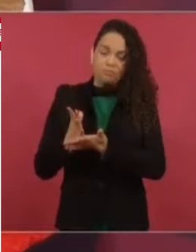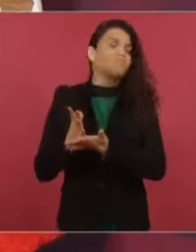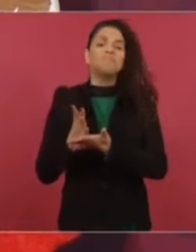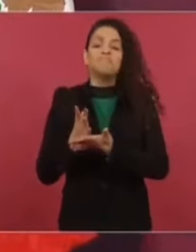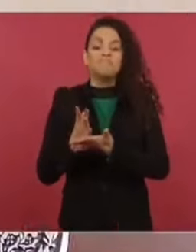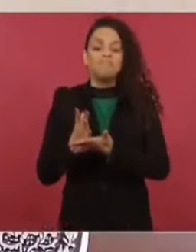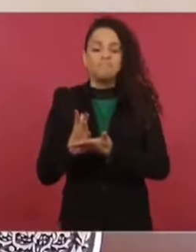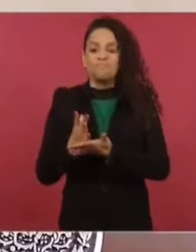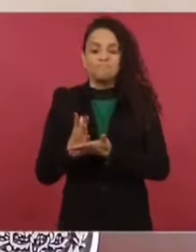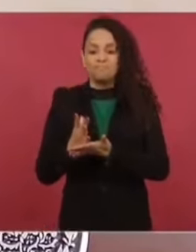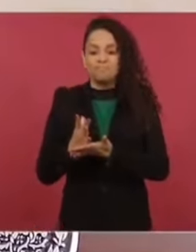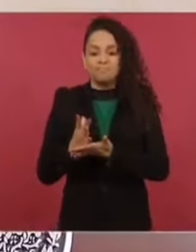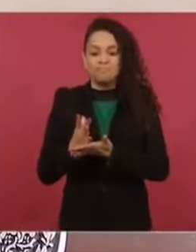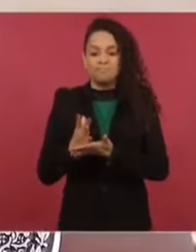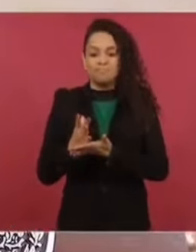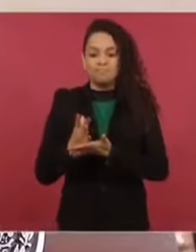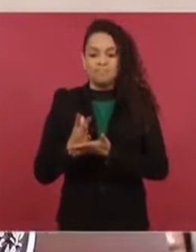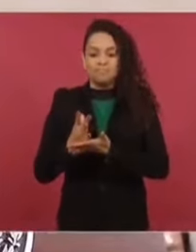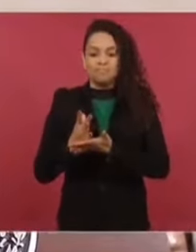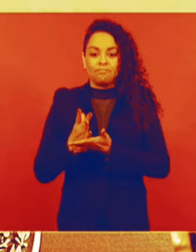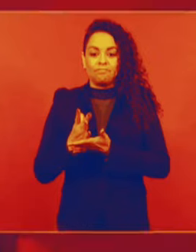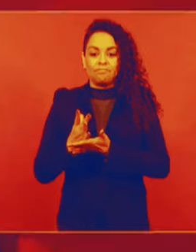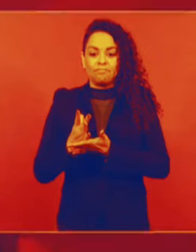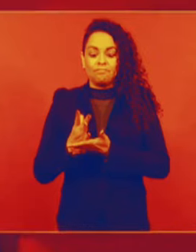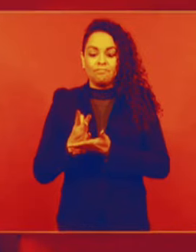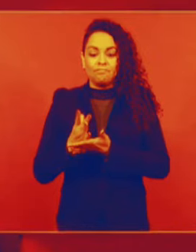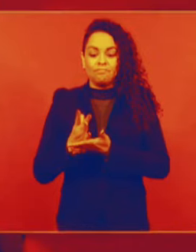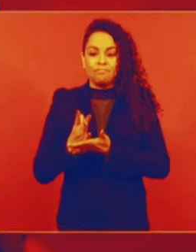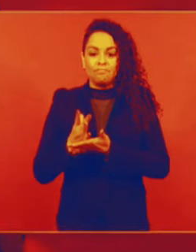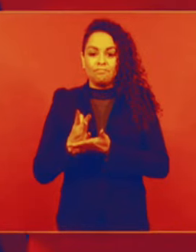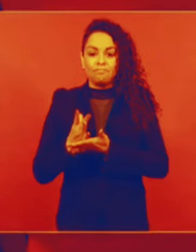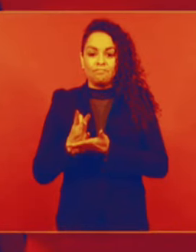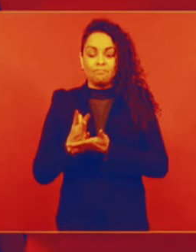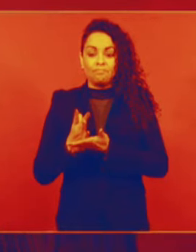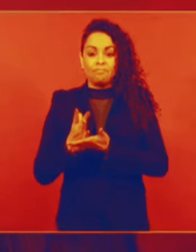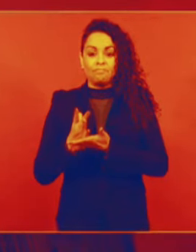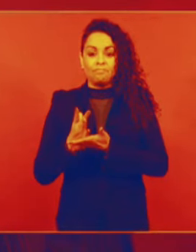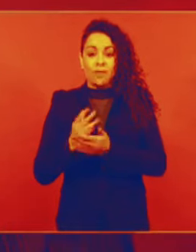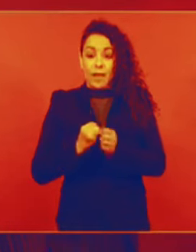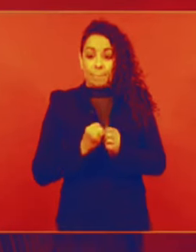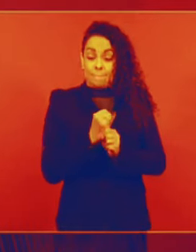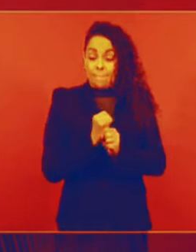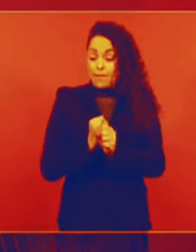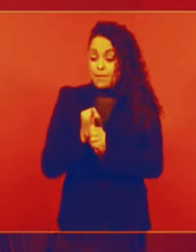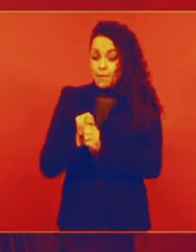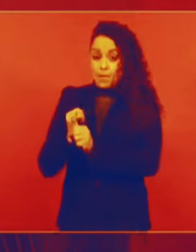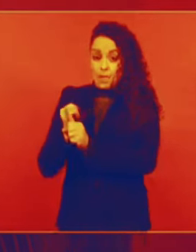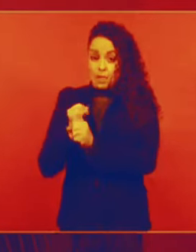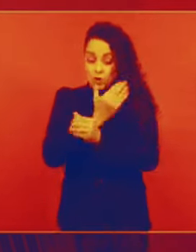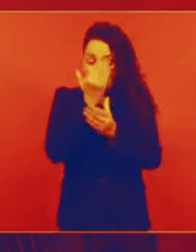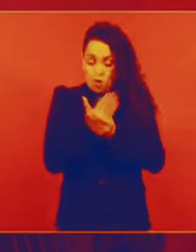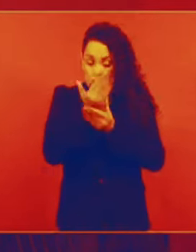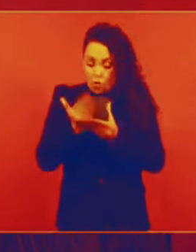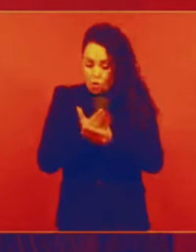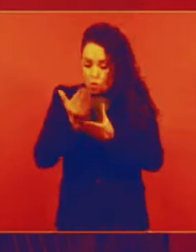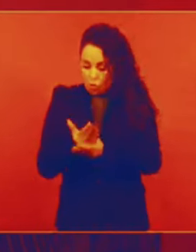Para empezar a responder sobre esto, no hay en la investigación nada en donde